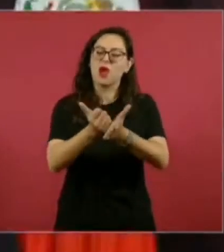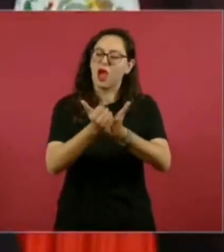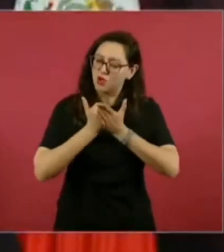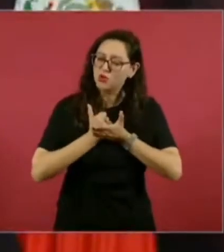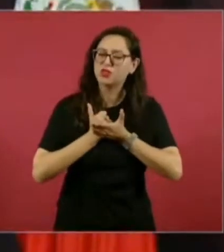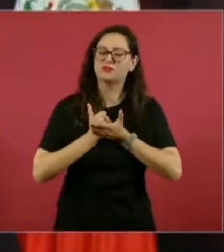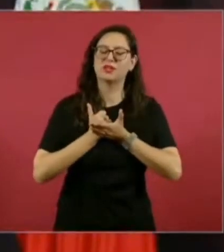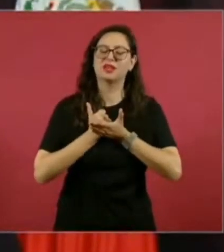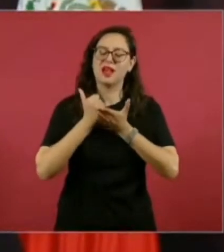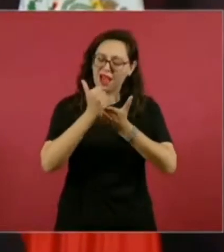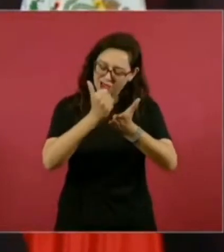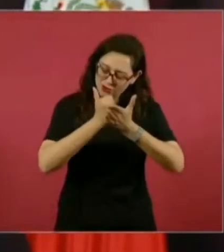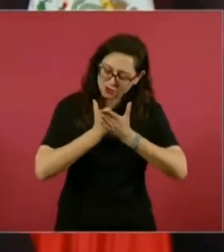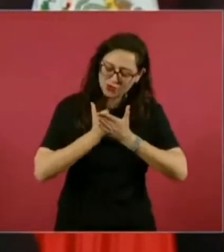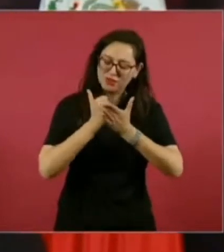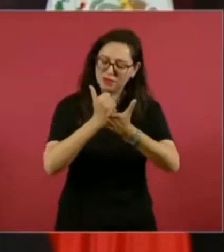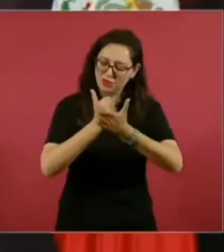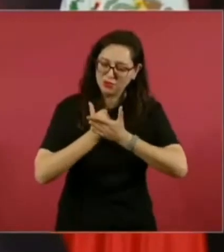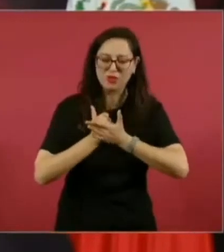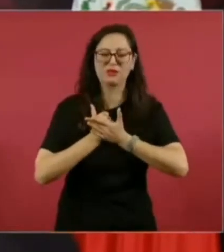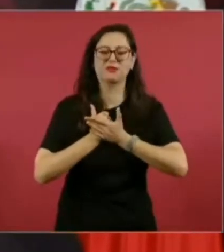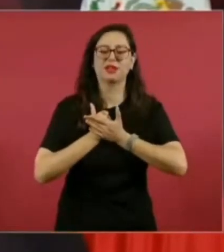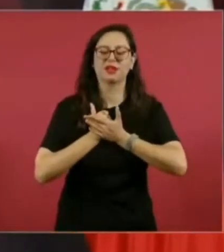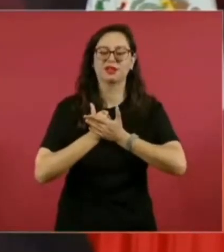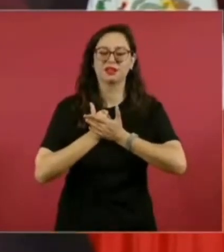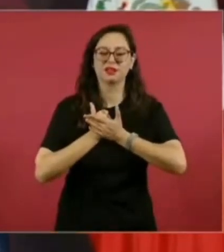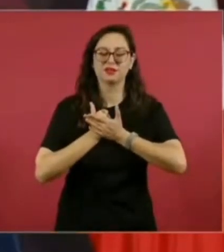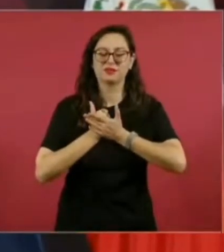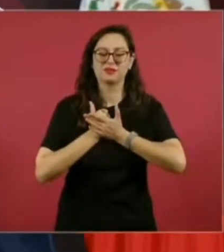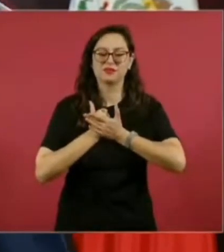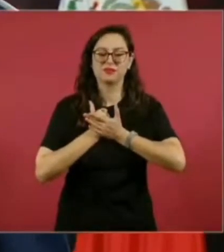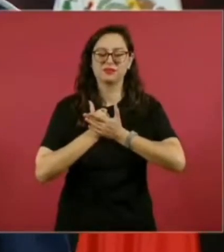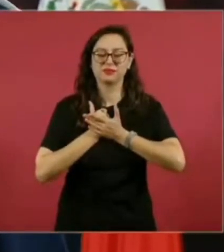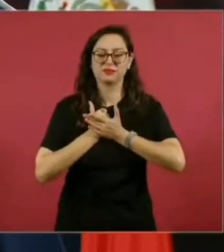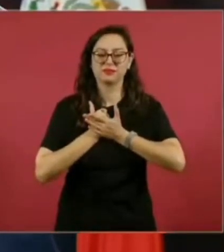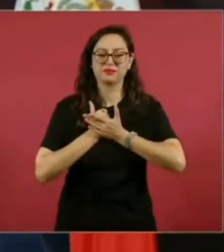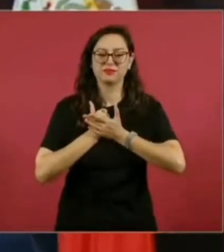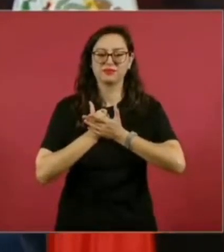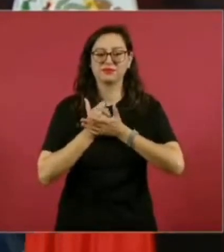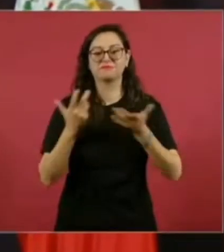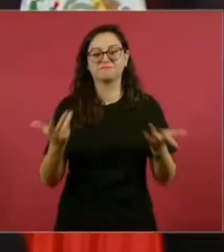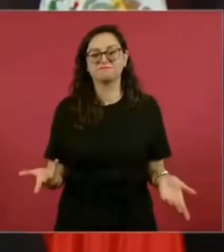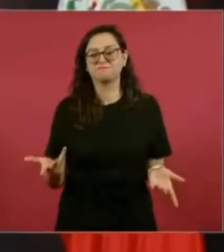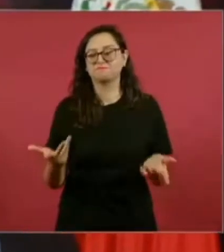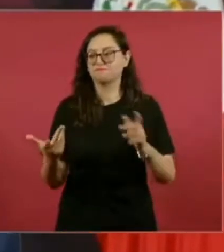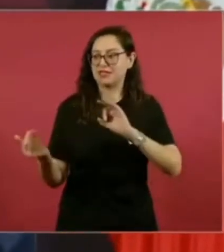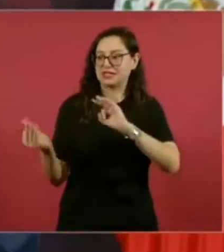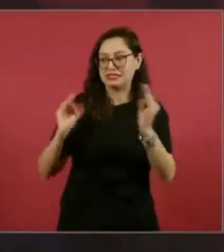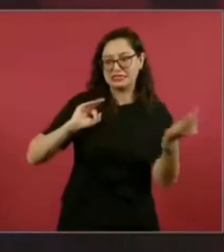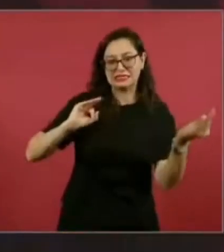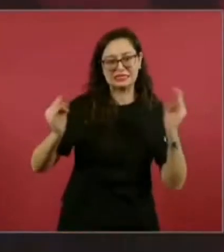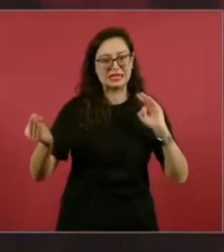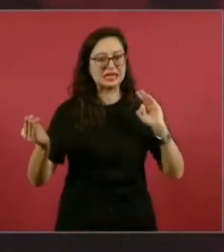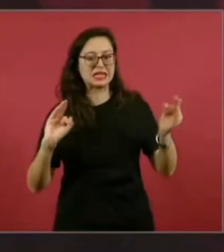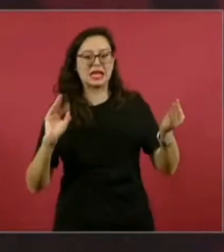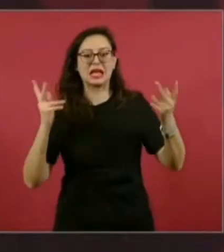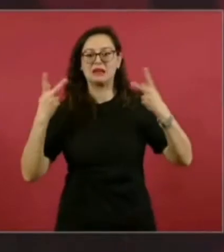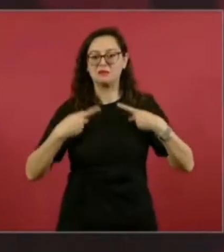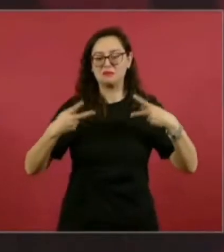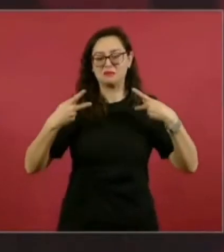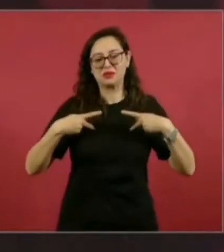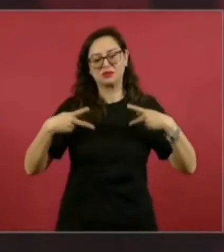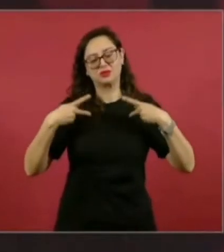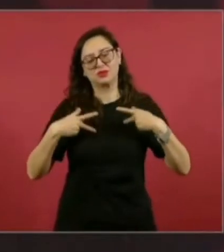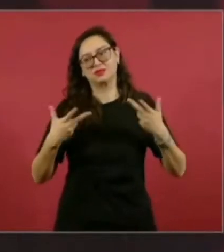ayuden, sobre todo mis paisanos, de manera